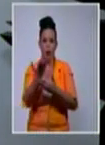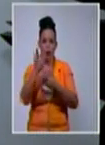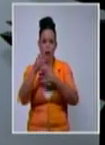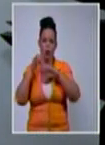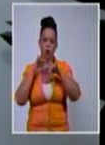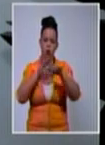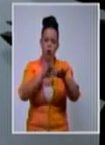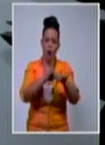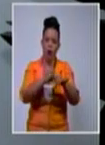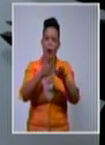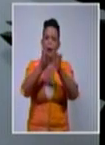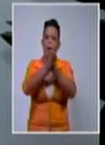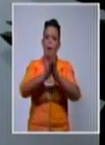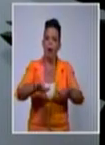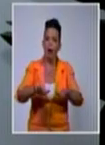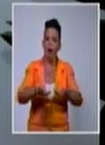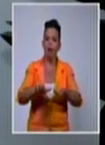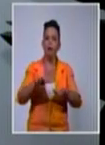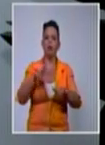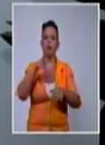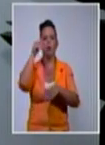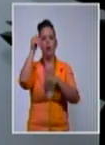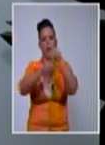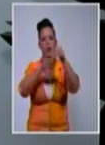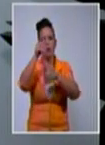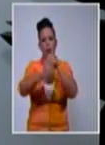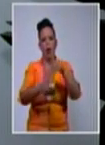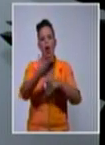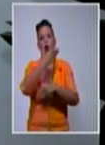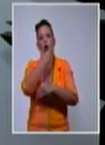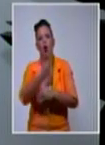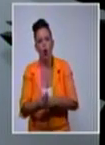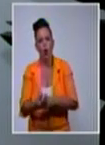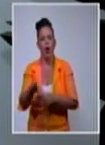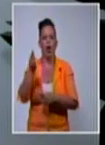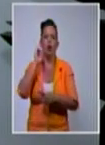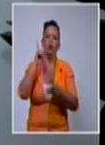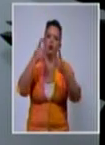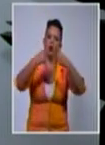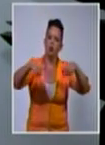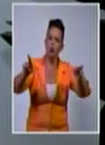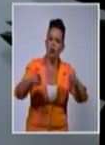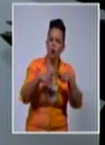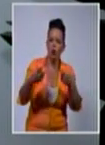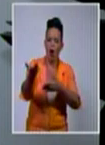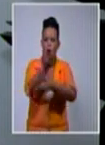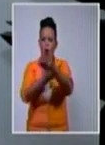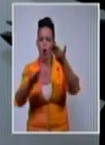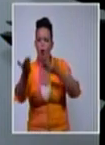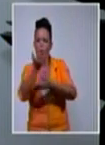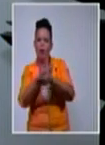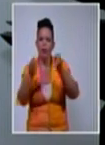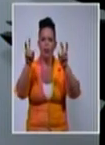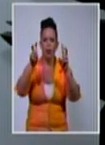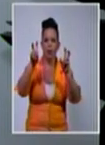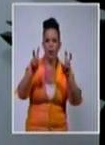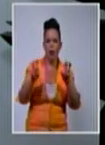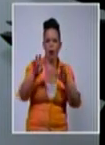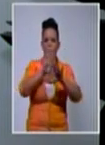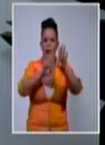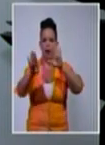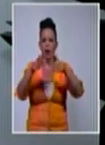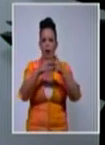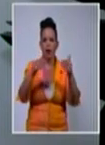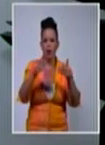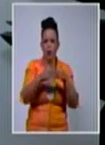donde íbamos a estar varios jóvenes escuchando música, conversando y hablando del tema de las tiendas de MLC a que iba a ser cosa de